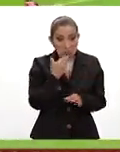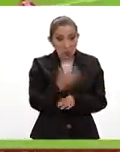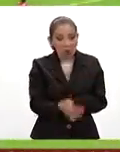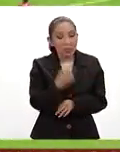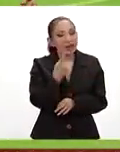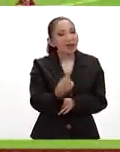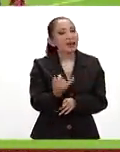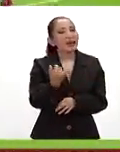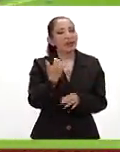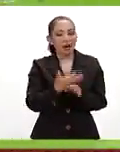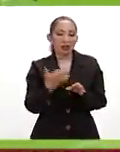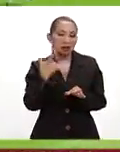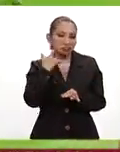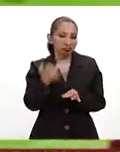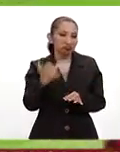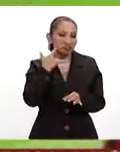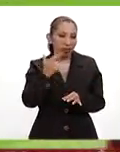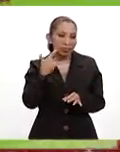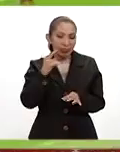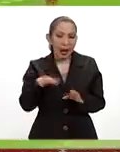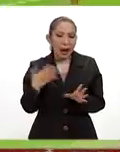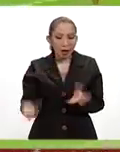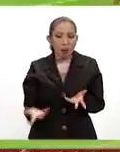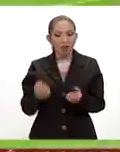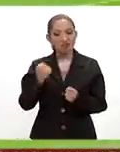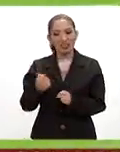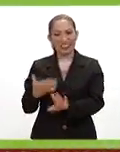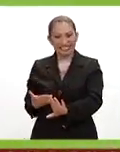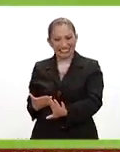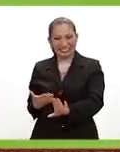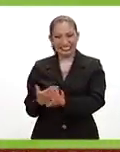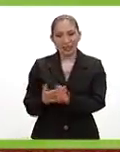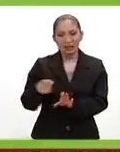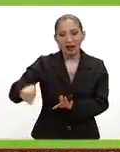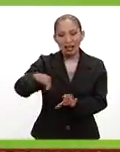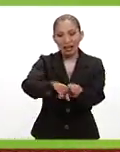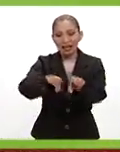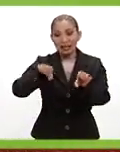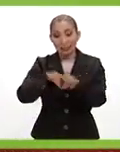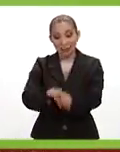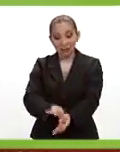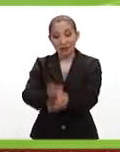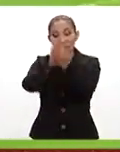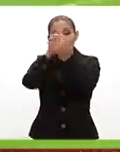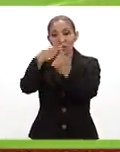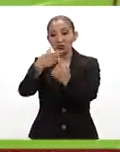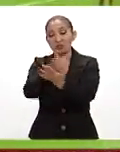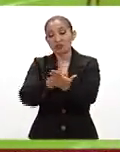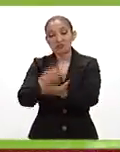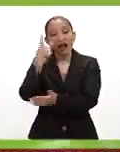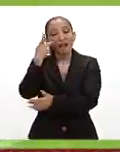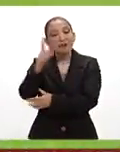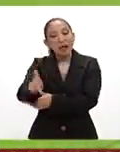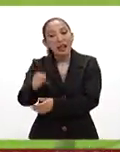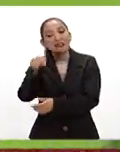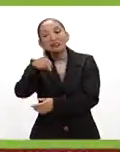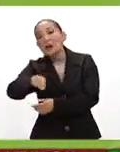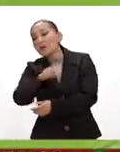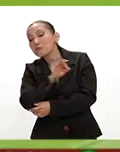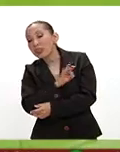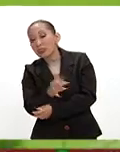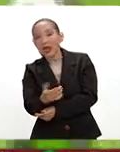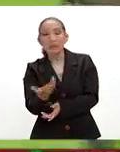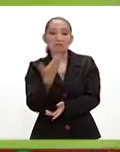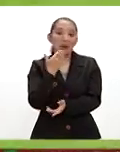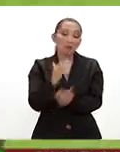y está, pues, ahora sí, tratando de dar un golpe de autoridad, justo al equipo que va a enfrentar de Cruz Zul, vamos a ver si los de Tomás Boy pueden